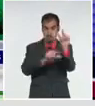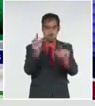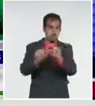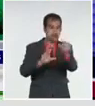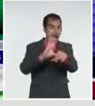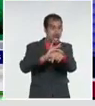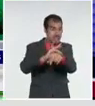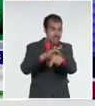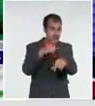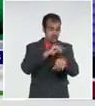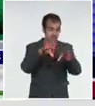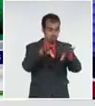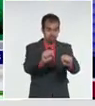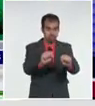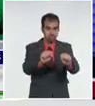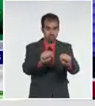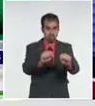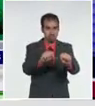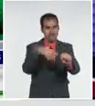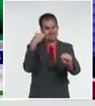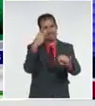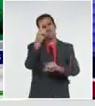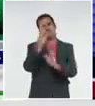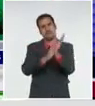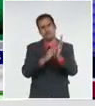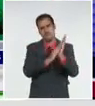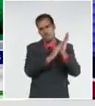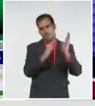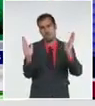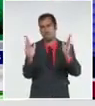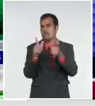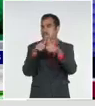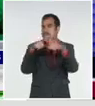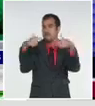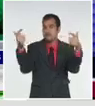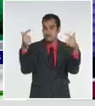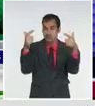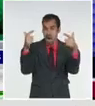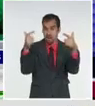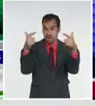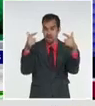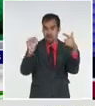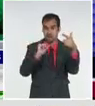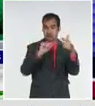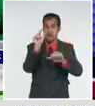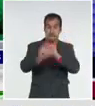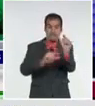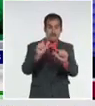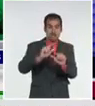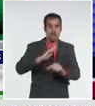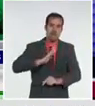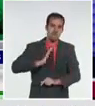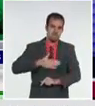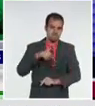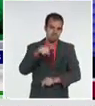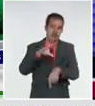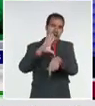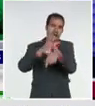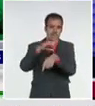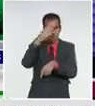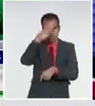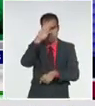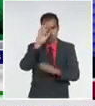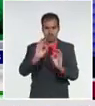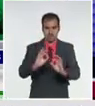habitual desde hace más de dos meses, el mayor porciento, 1.021 casos producto de la transmisión